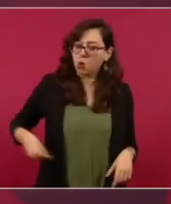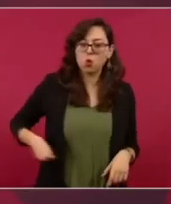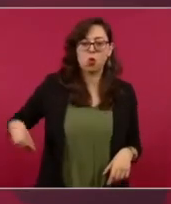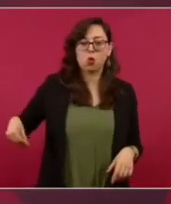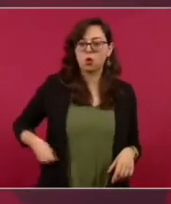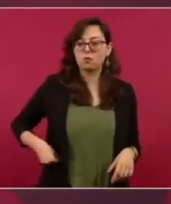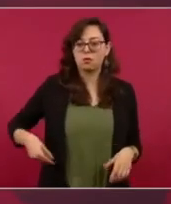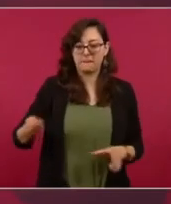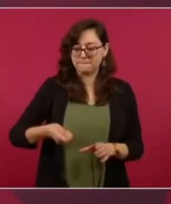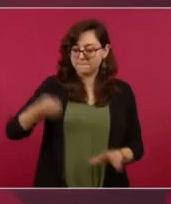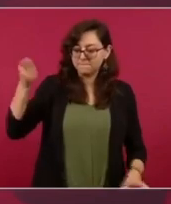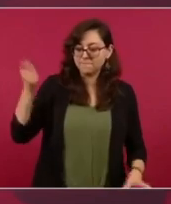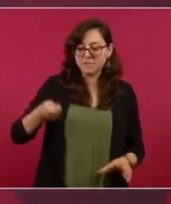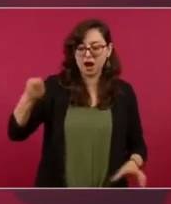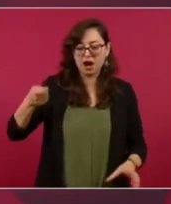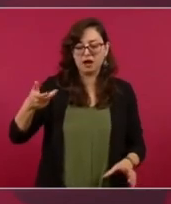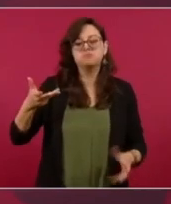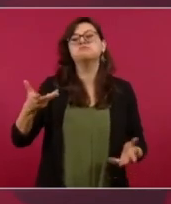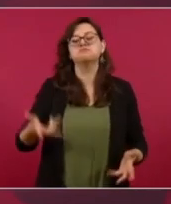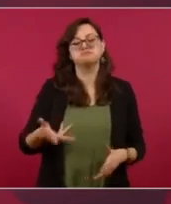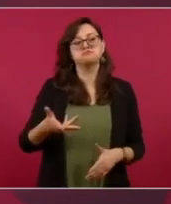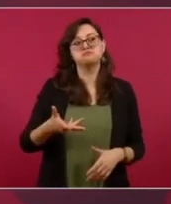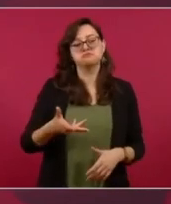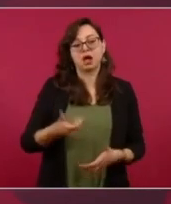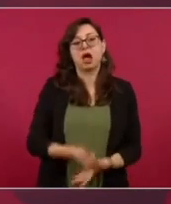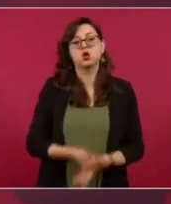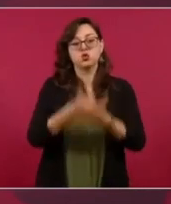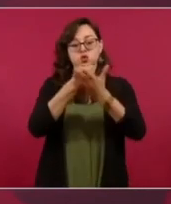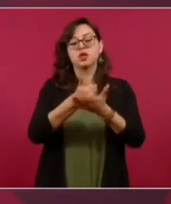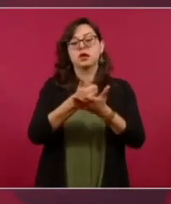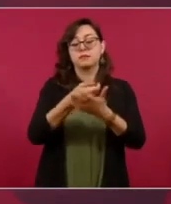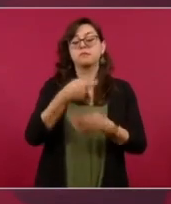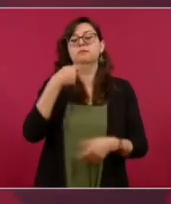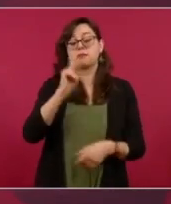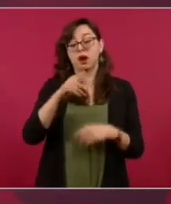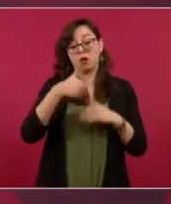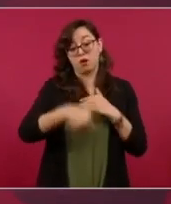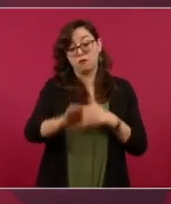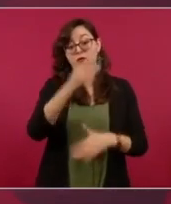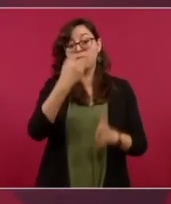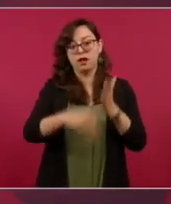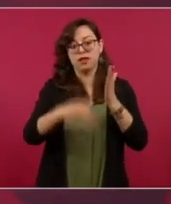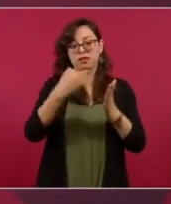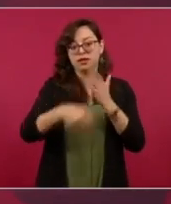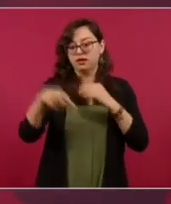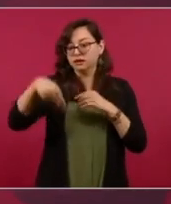y como el principal problema de México es la corrupción esto